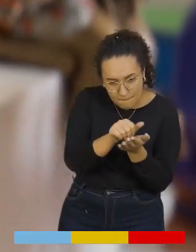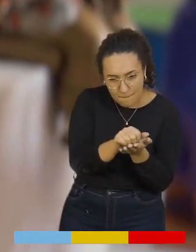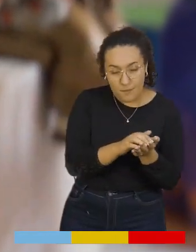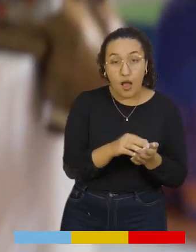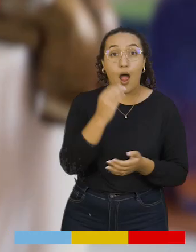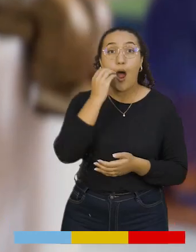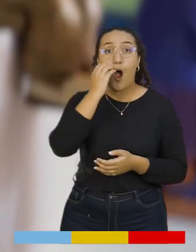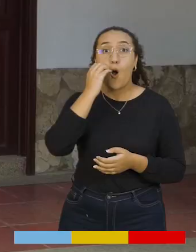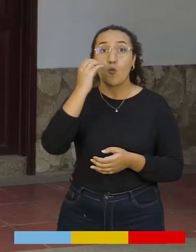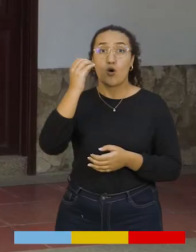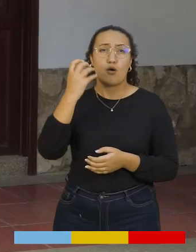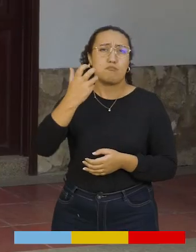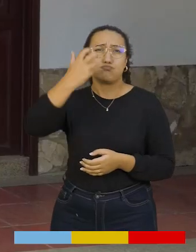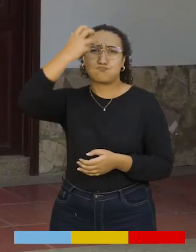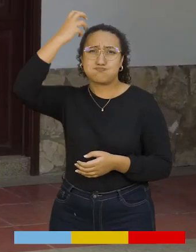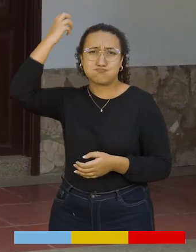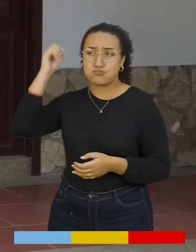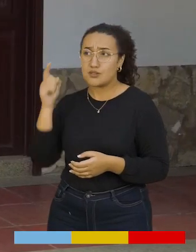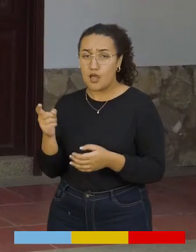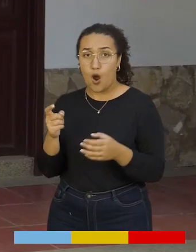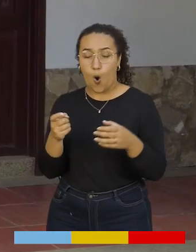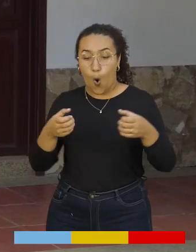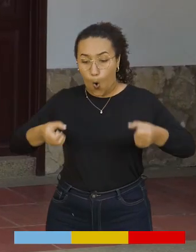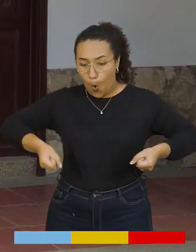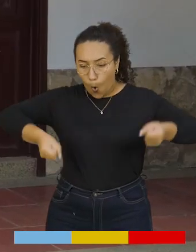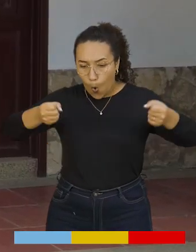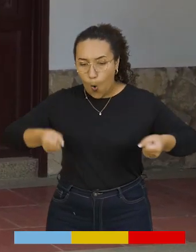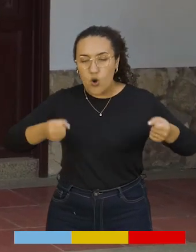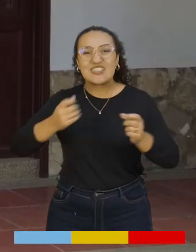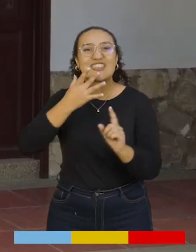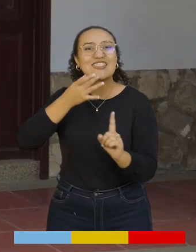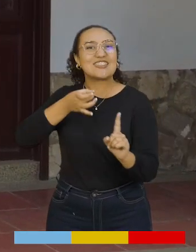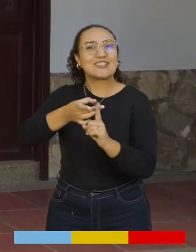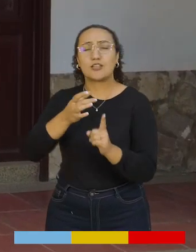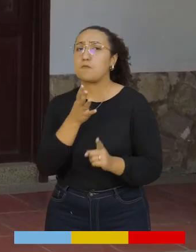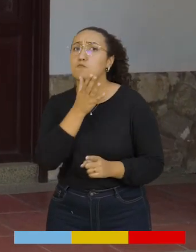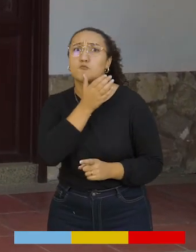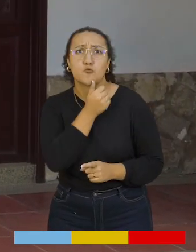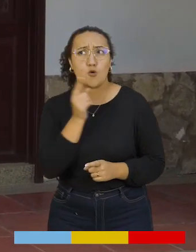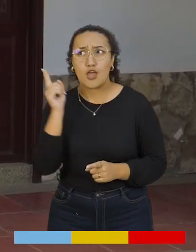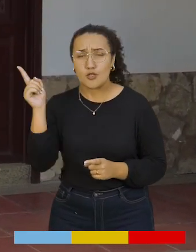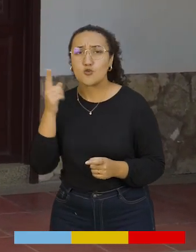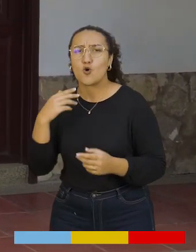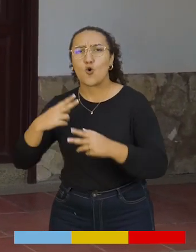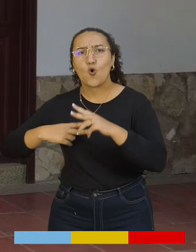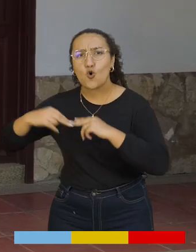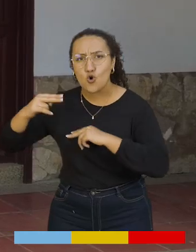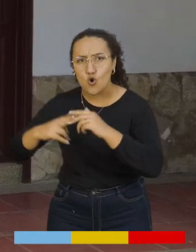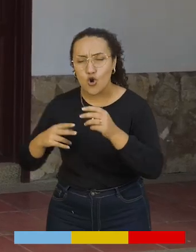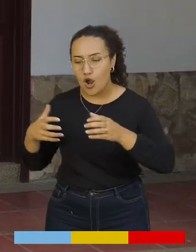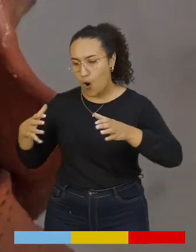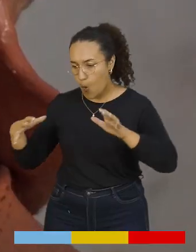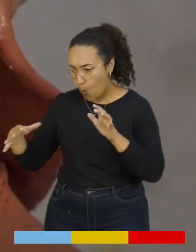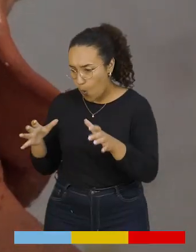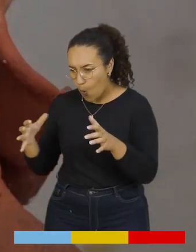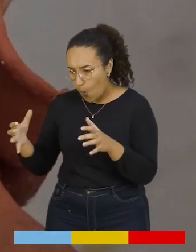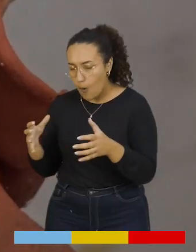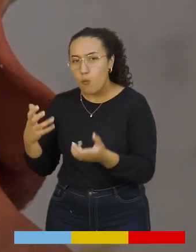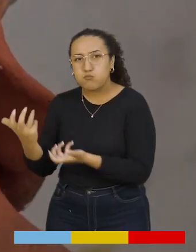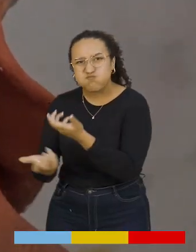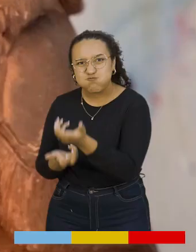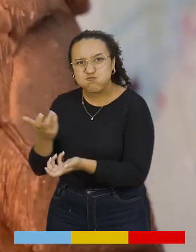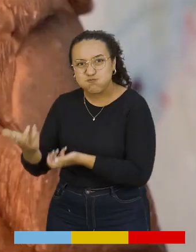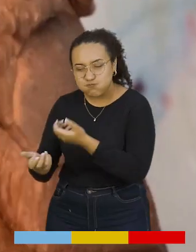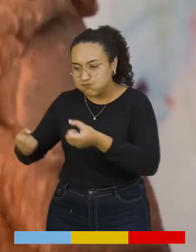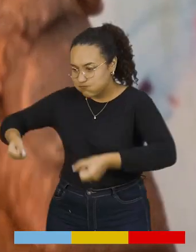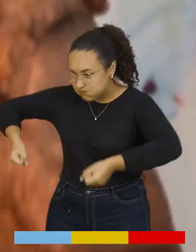abuelos, que no existían ollas metálicas de aluminio ni nada de eso, sino que ellos construían o había gente que construía eso, cocinaban